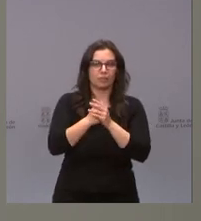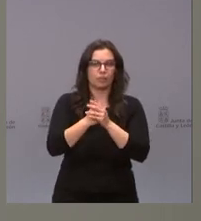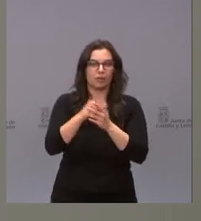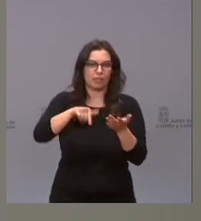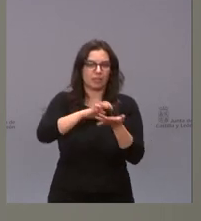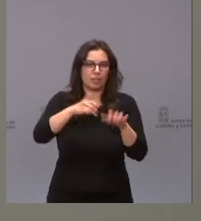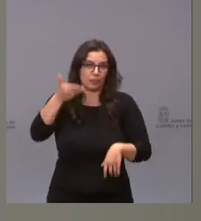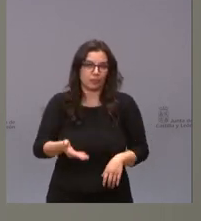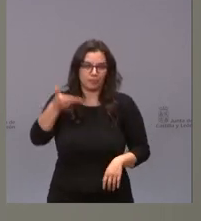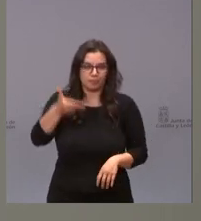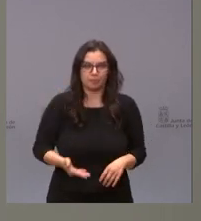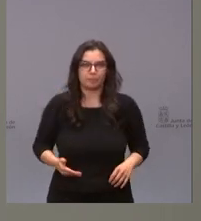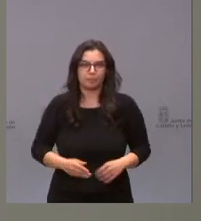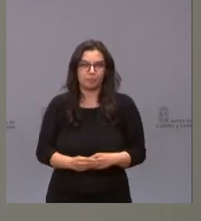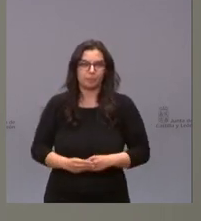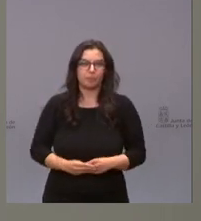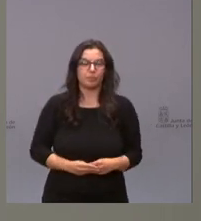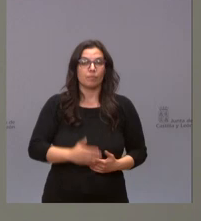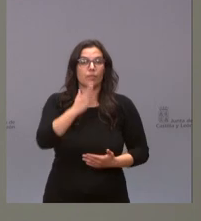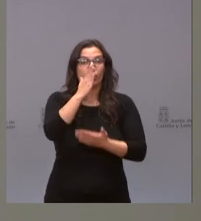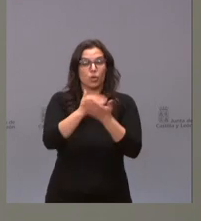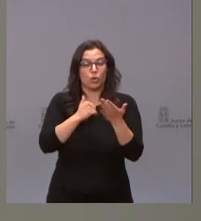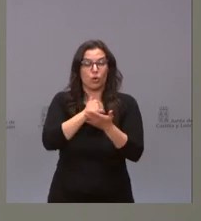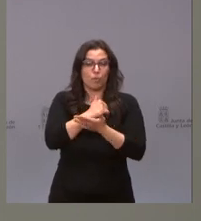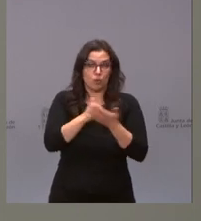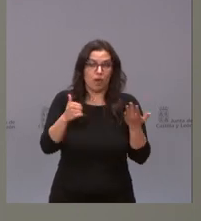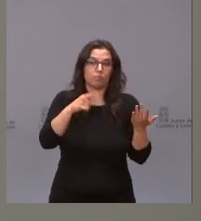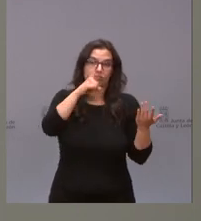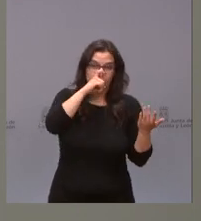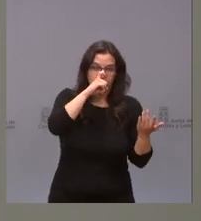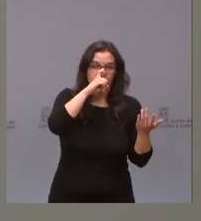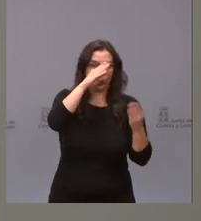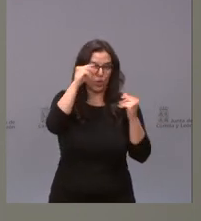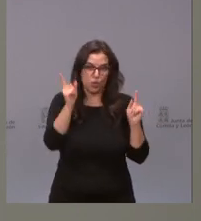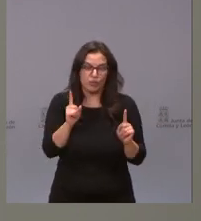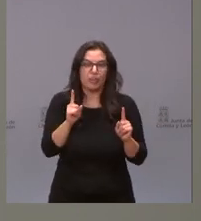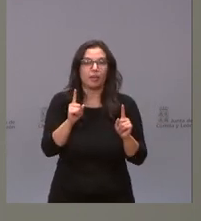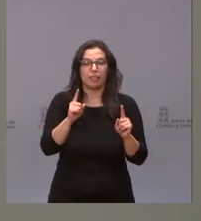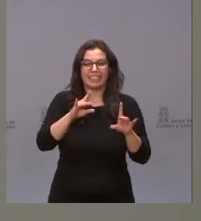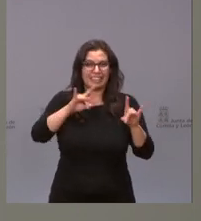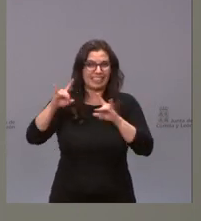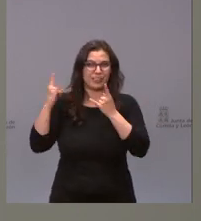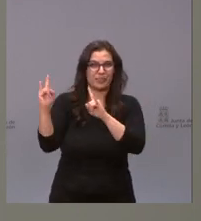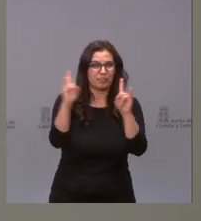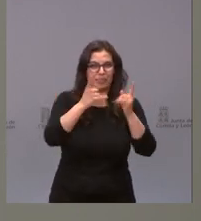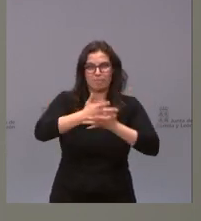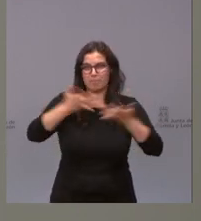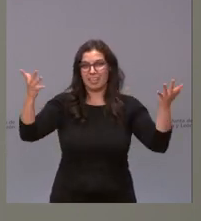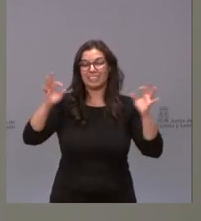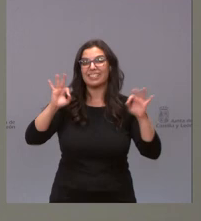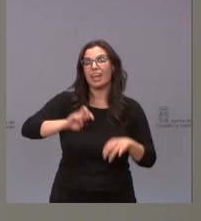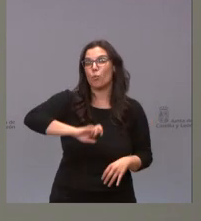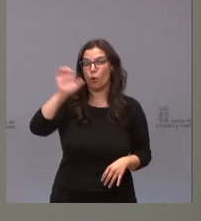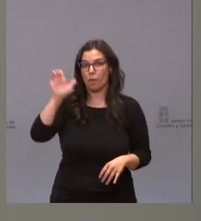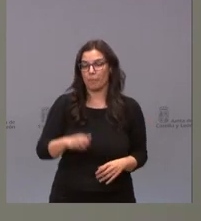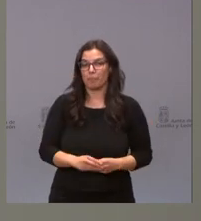en Castilla y León. La comunidad autónoma, recordemos, no olvidemos, con mayor superficie forestal de Europa. Estamos